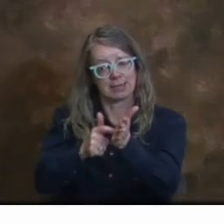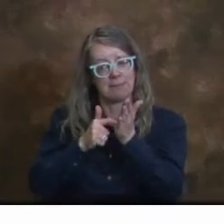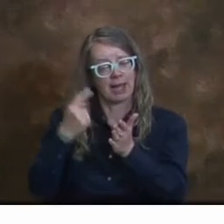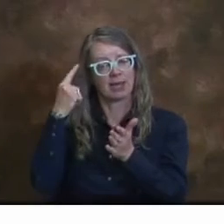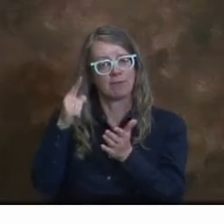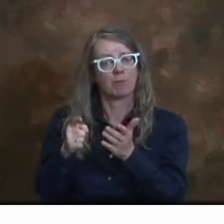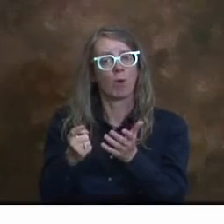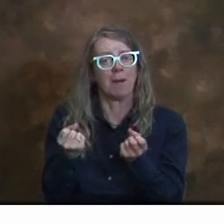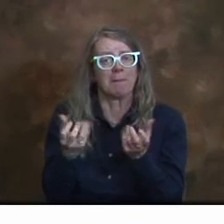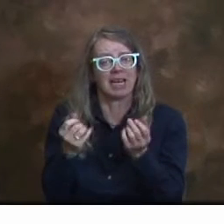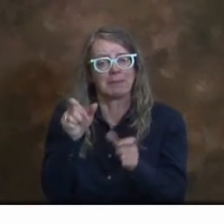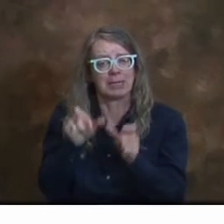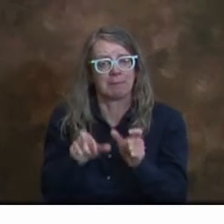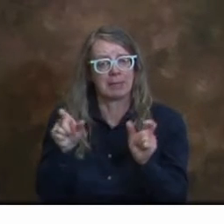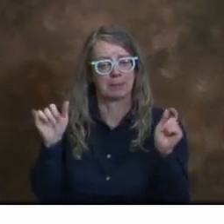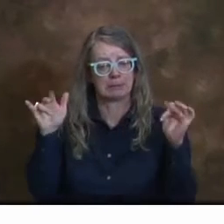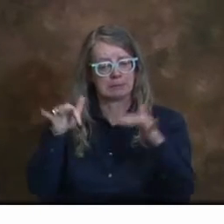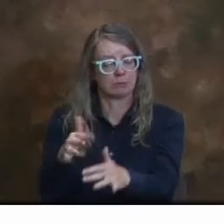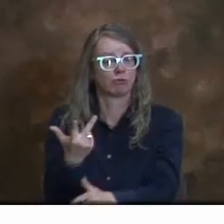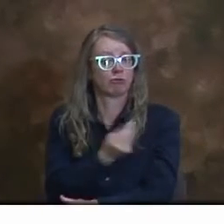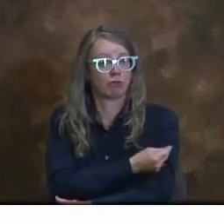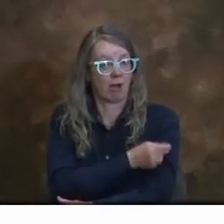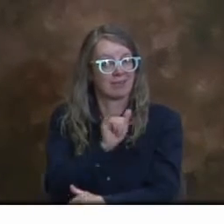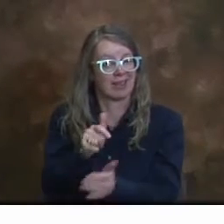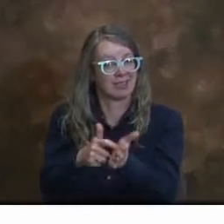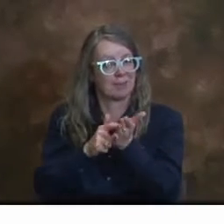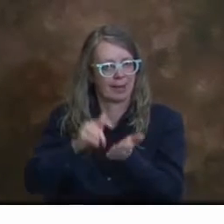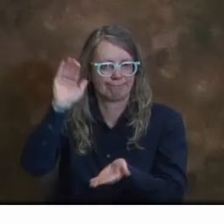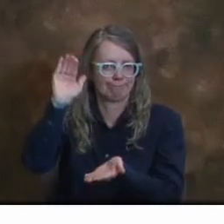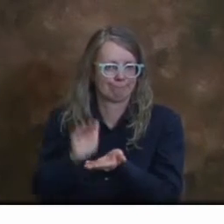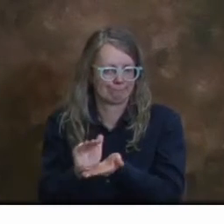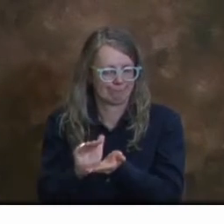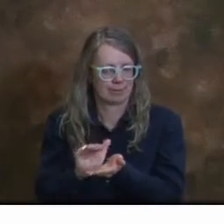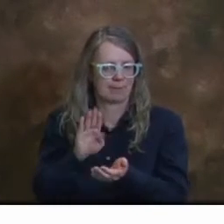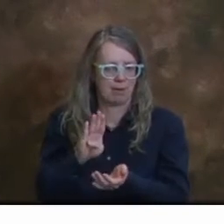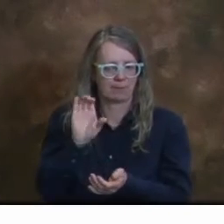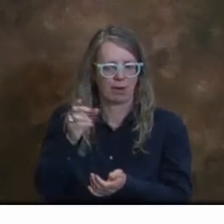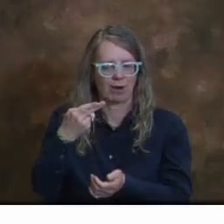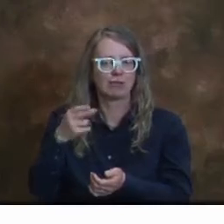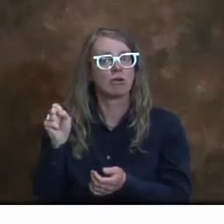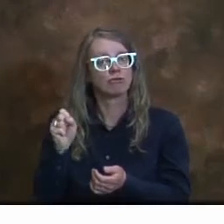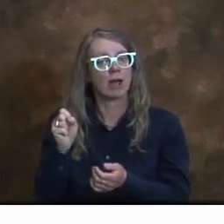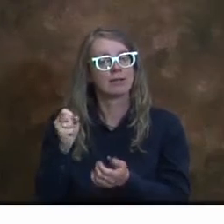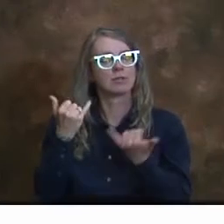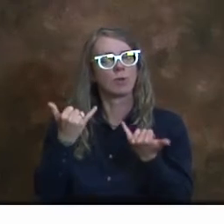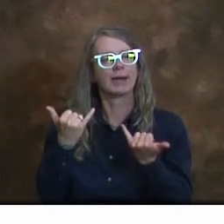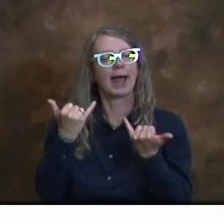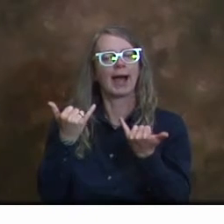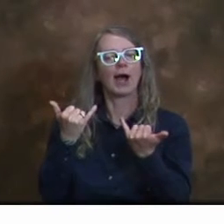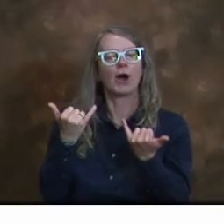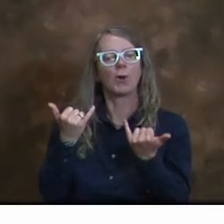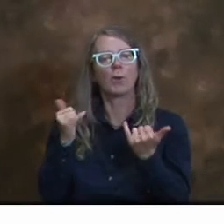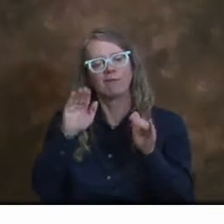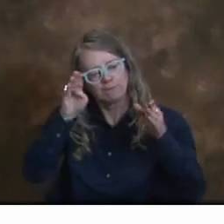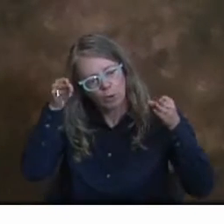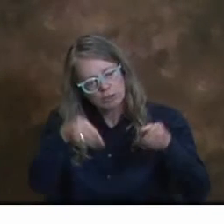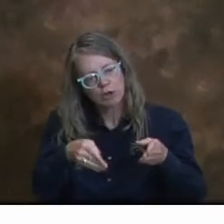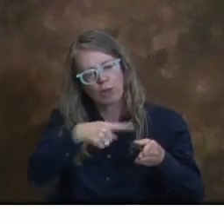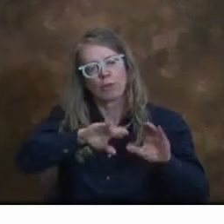También tenemos diferentes eventos y observamos esos